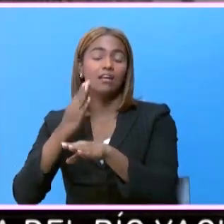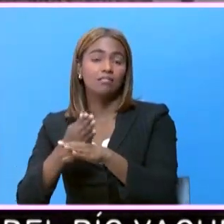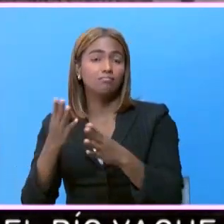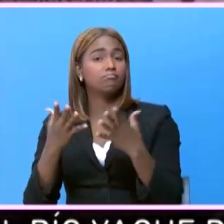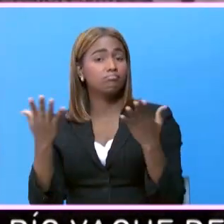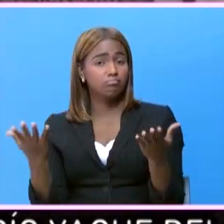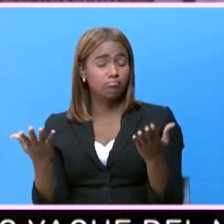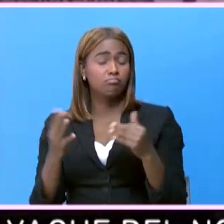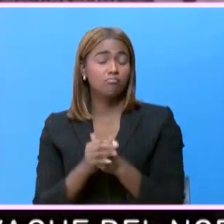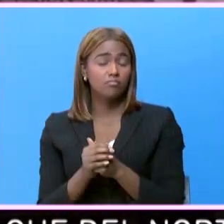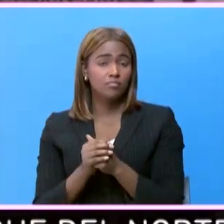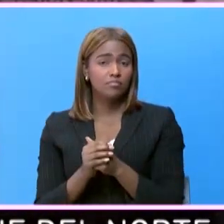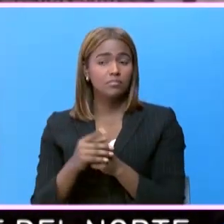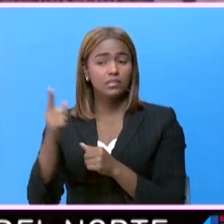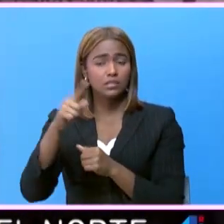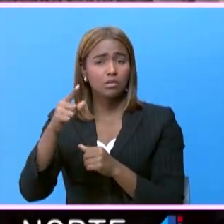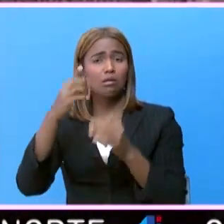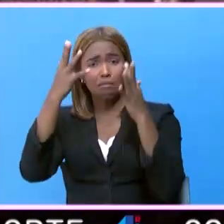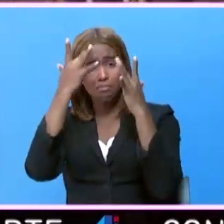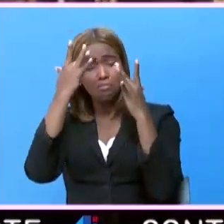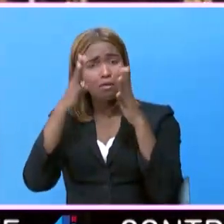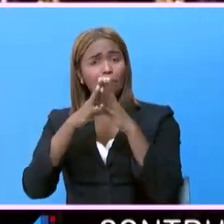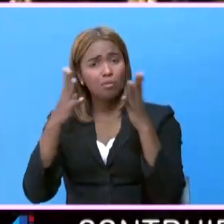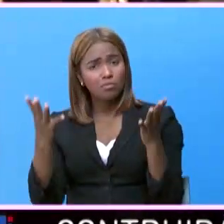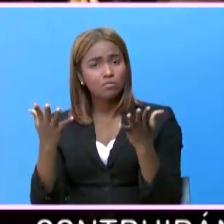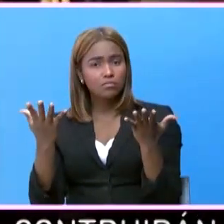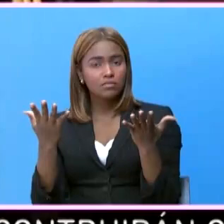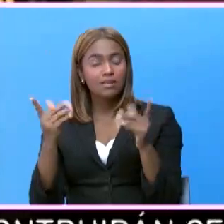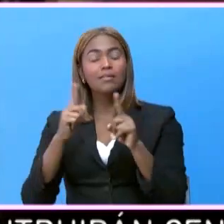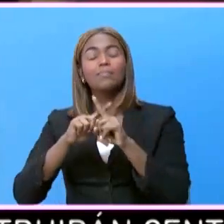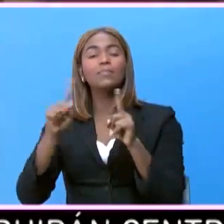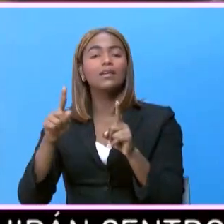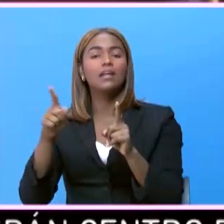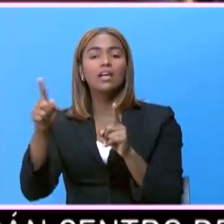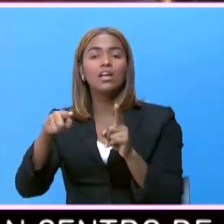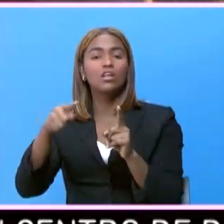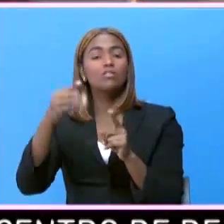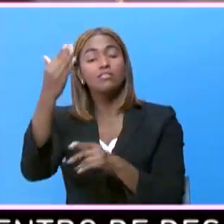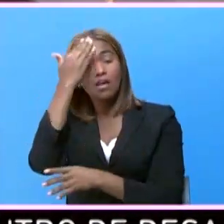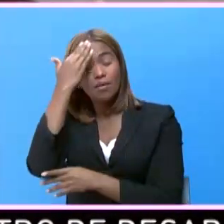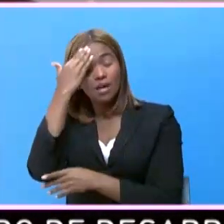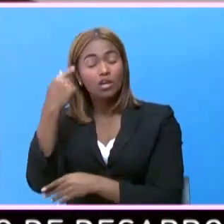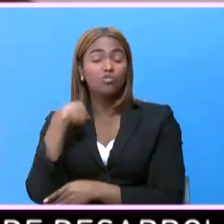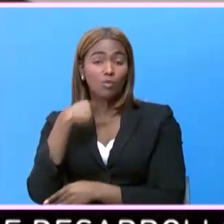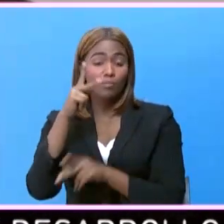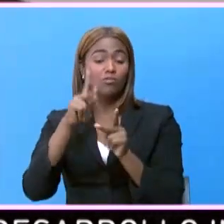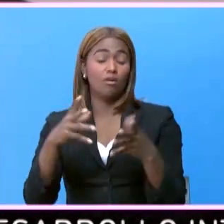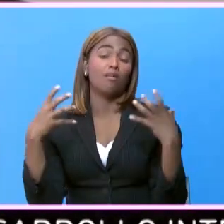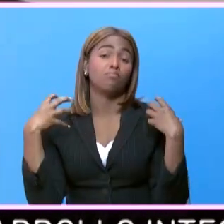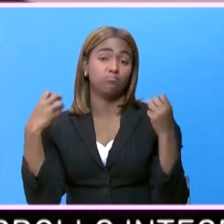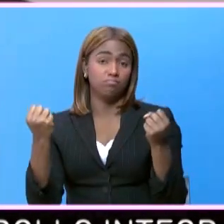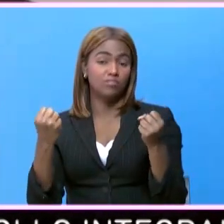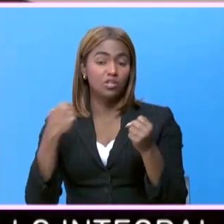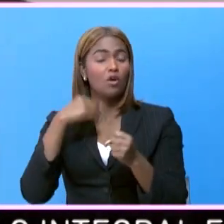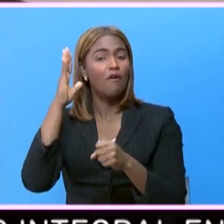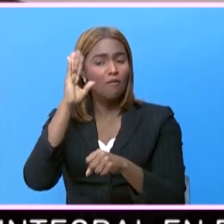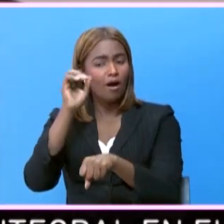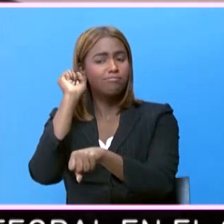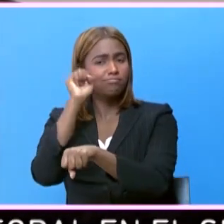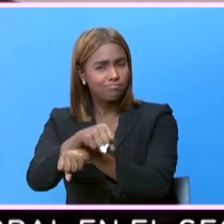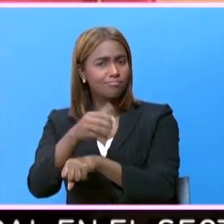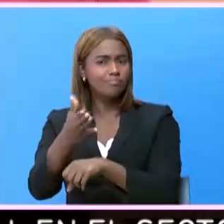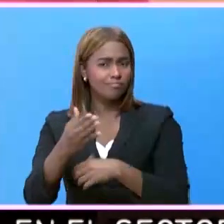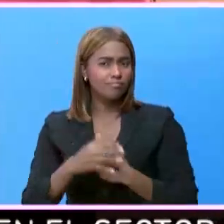se atormentaron. Pero ellos estaban seguros de que yo era una guerrera, que íbamos a echar